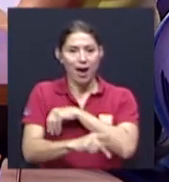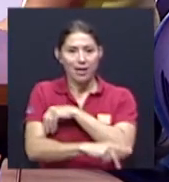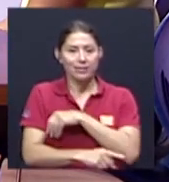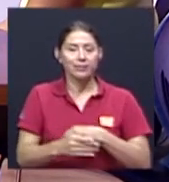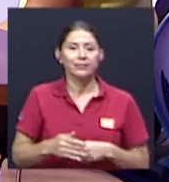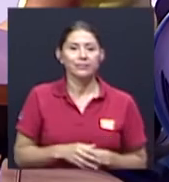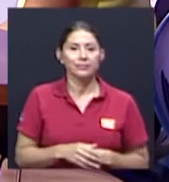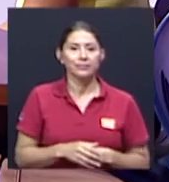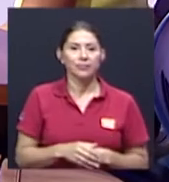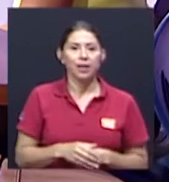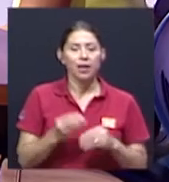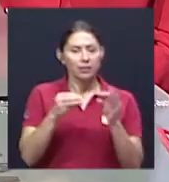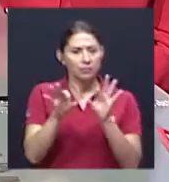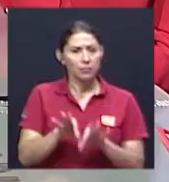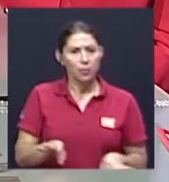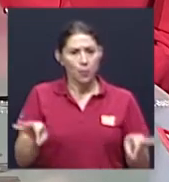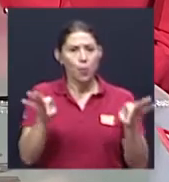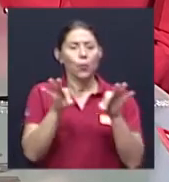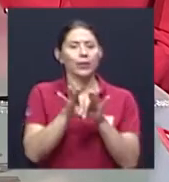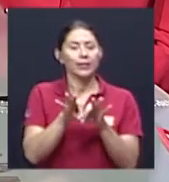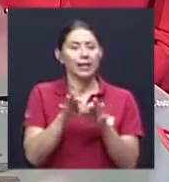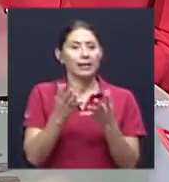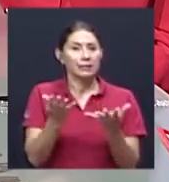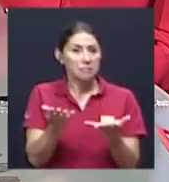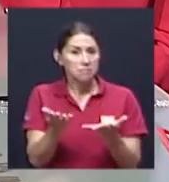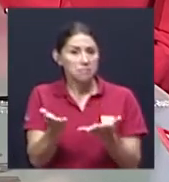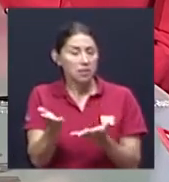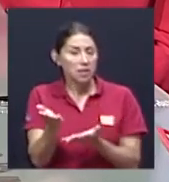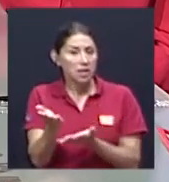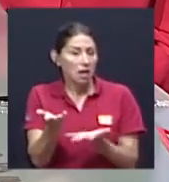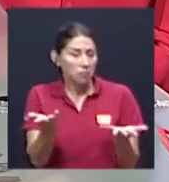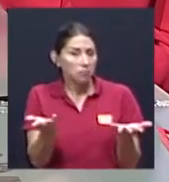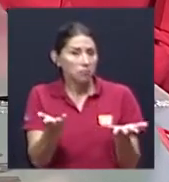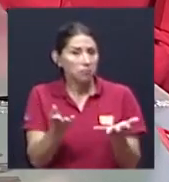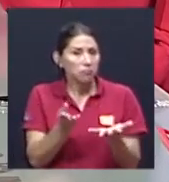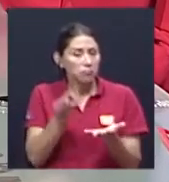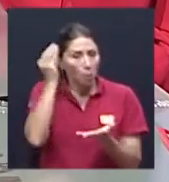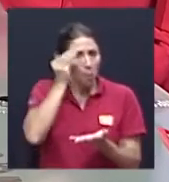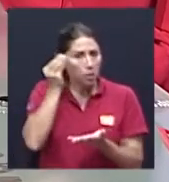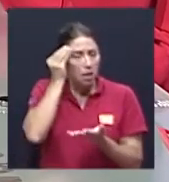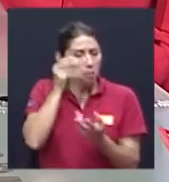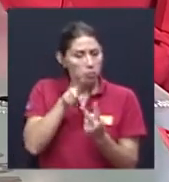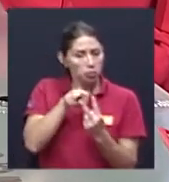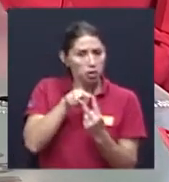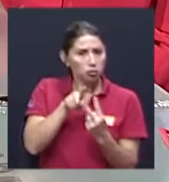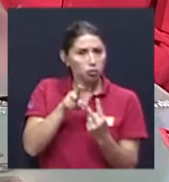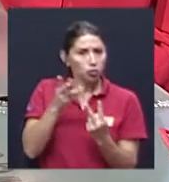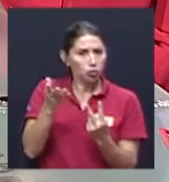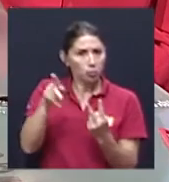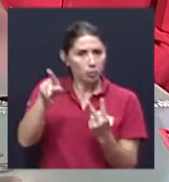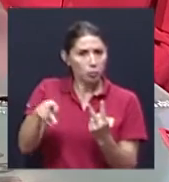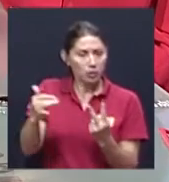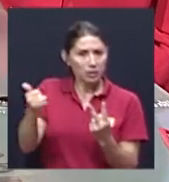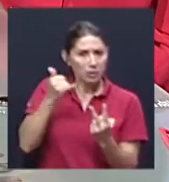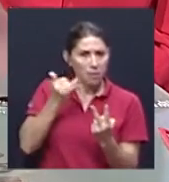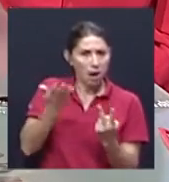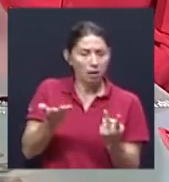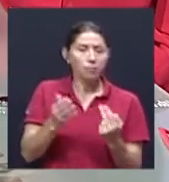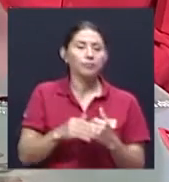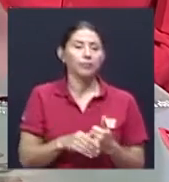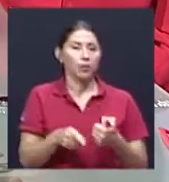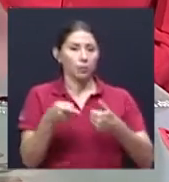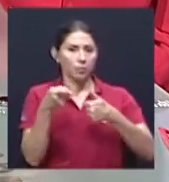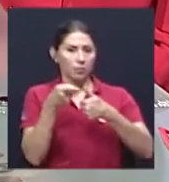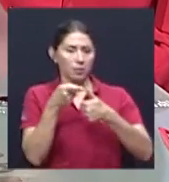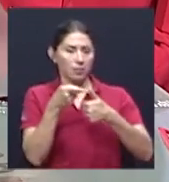Me parece importante que hagamos alguna observación acerca de estos dos comentarios. Vale, respecto al